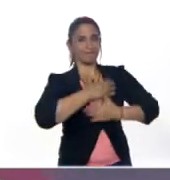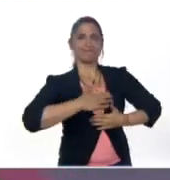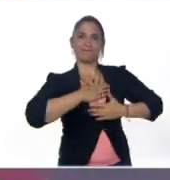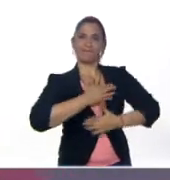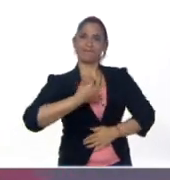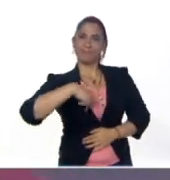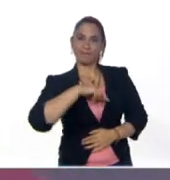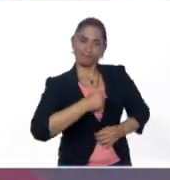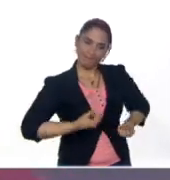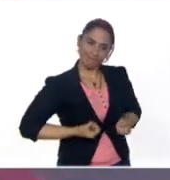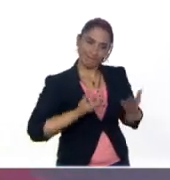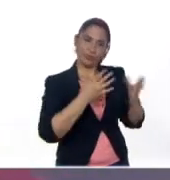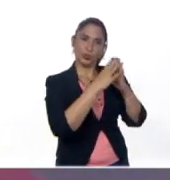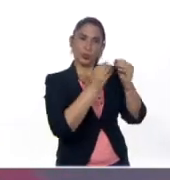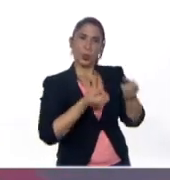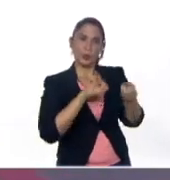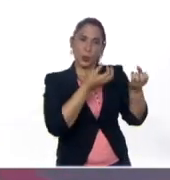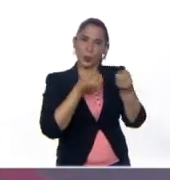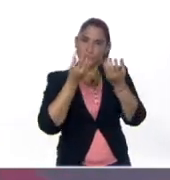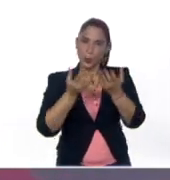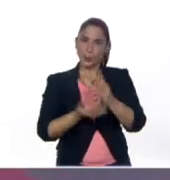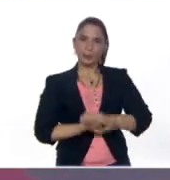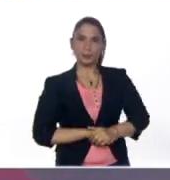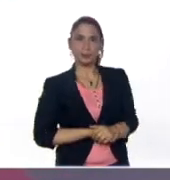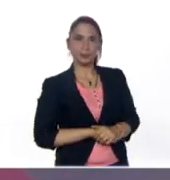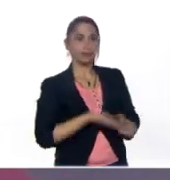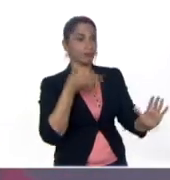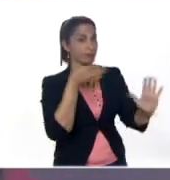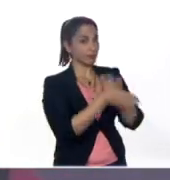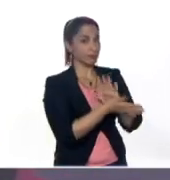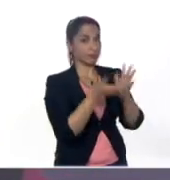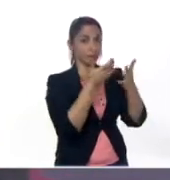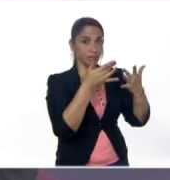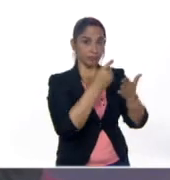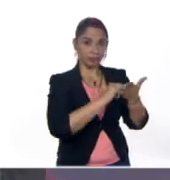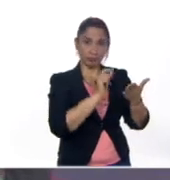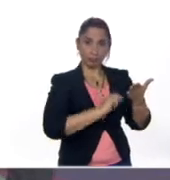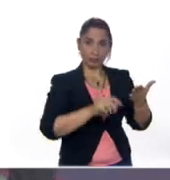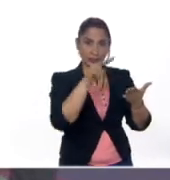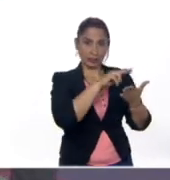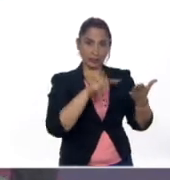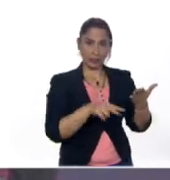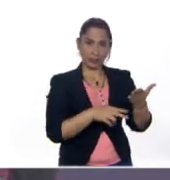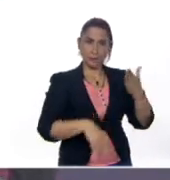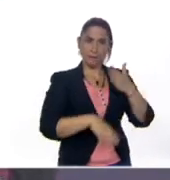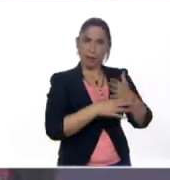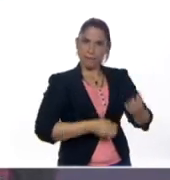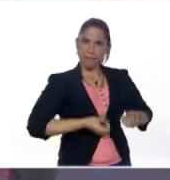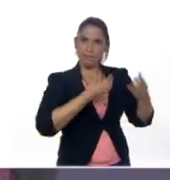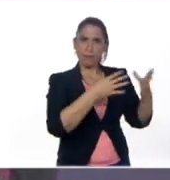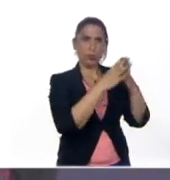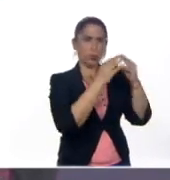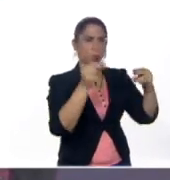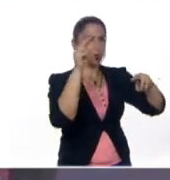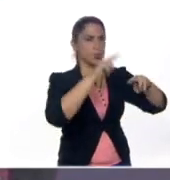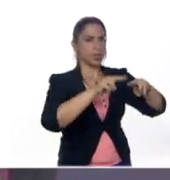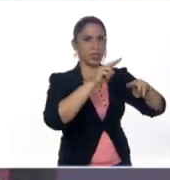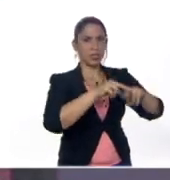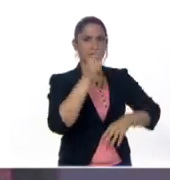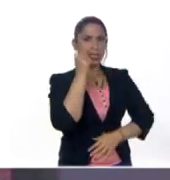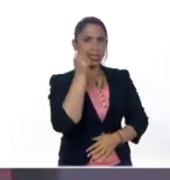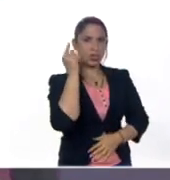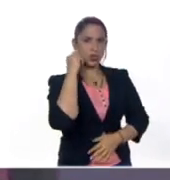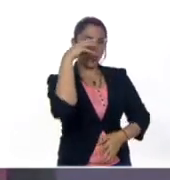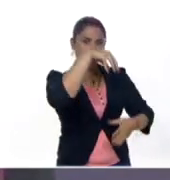nosotros darles todas estas recomendaciones de lo que es la escritura y la lectura que les va a servir a todos los niños y niñas allá en